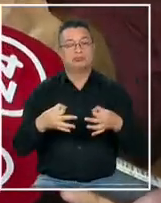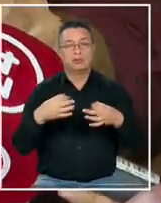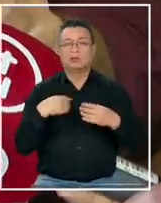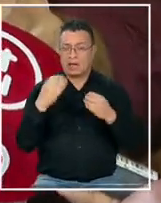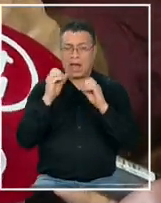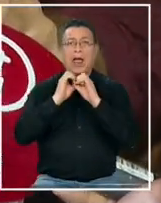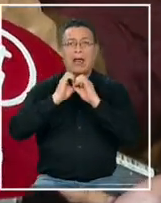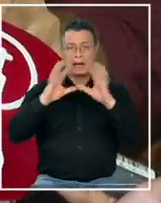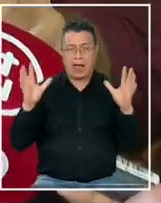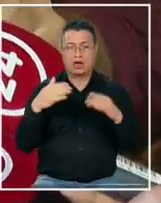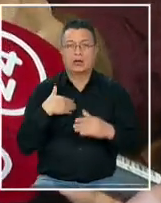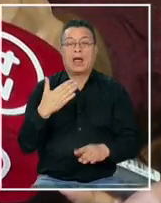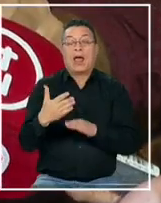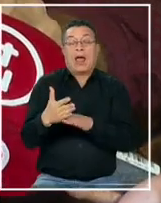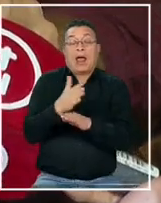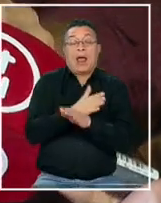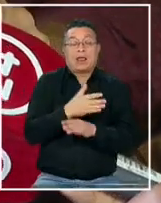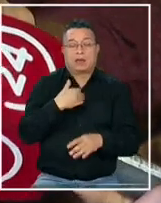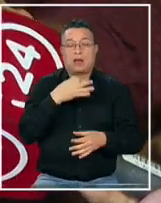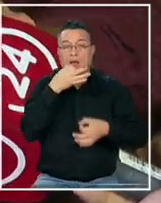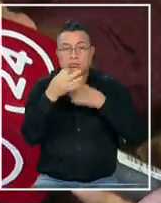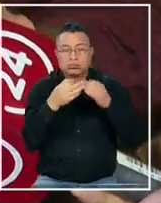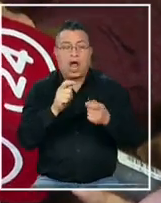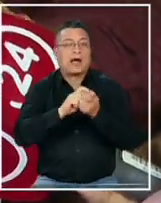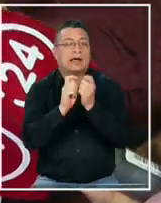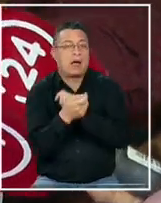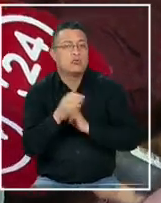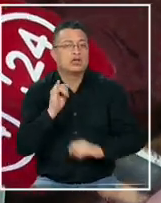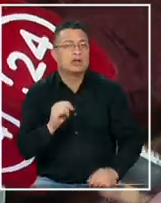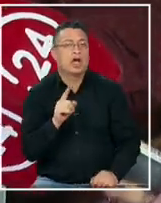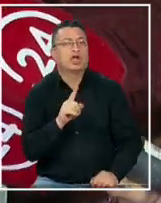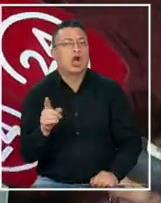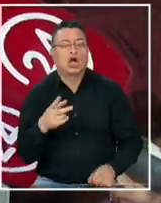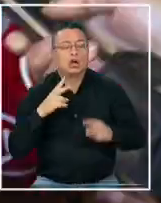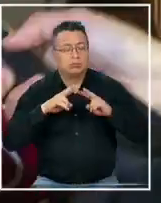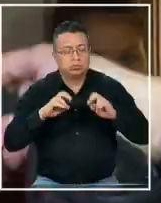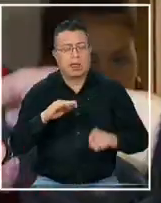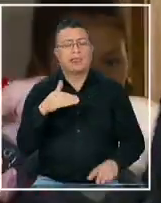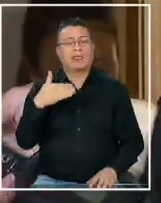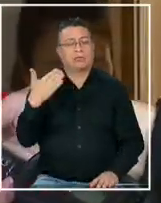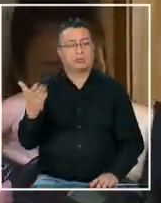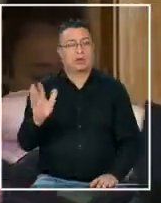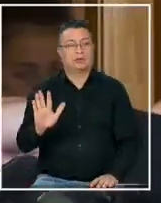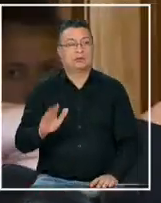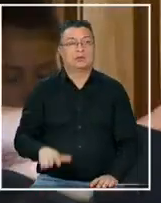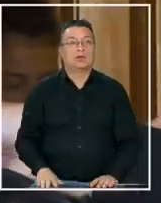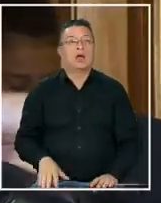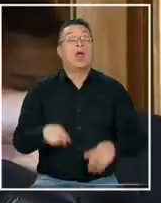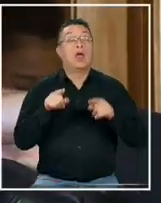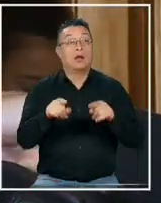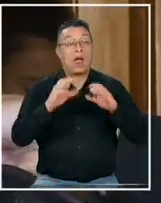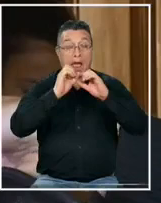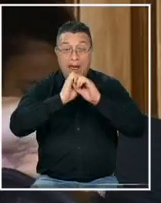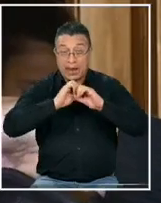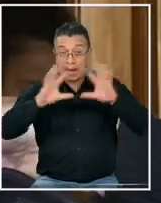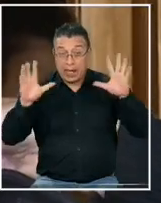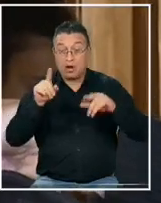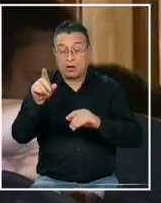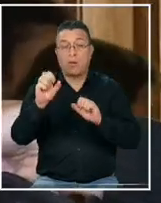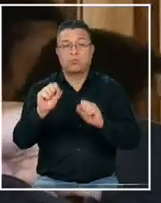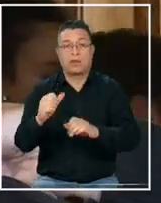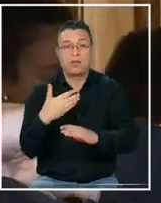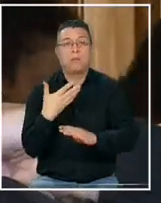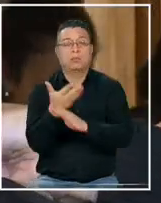recurso de aclaración antes de referirnos a algún cambio o cualquier otro análisis de ese tipo. Las aclaraciones las puede